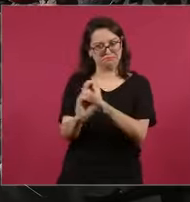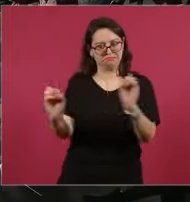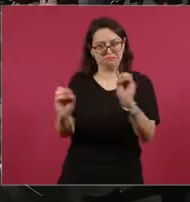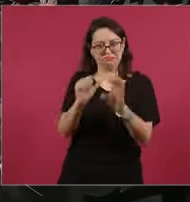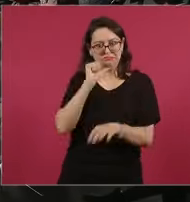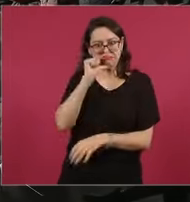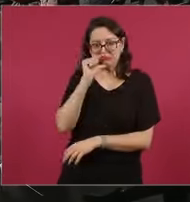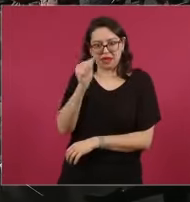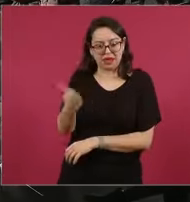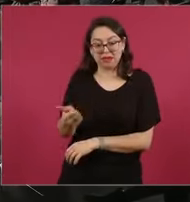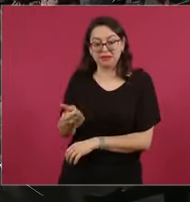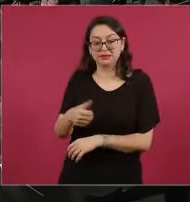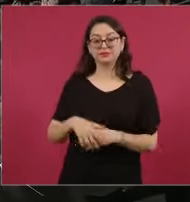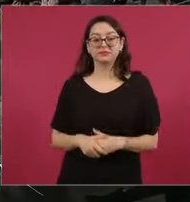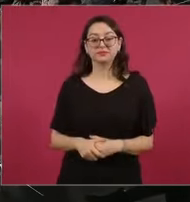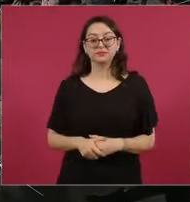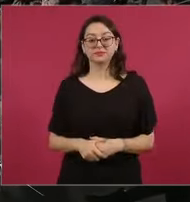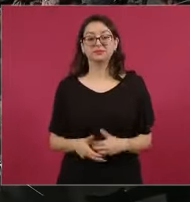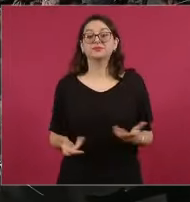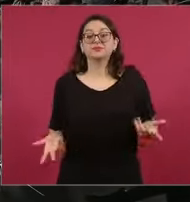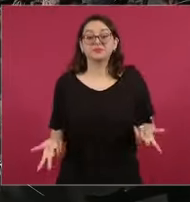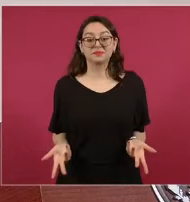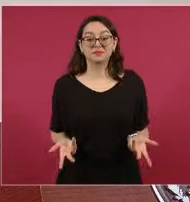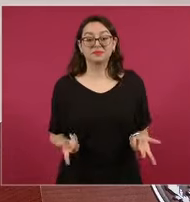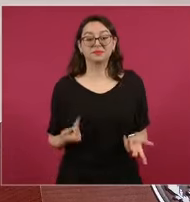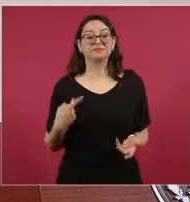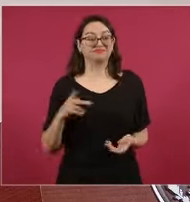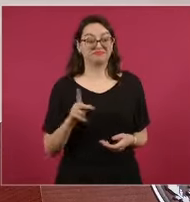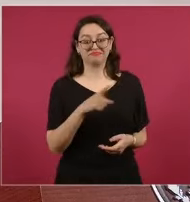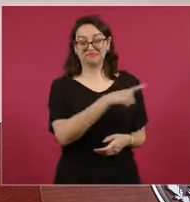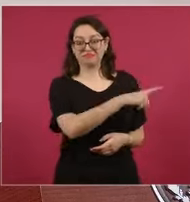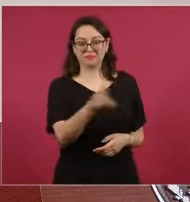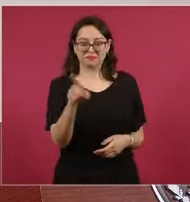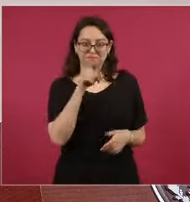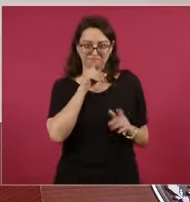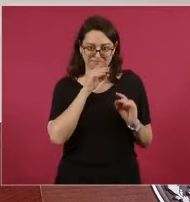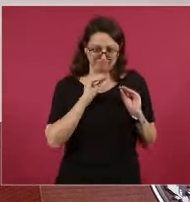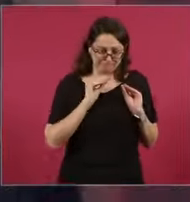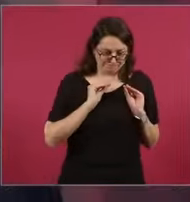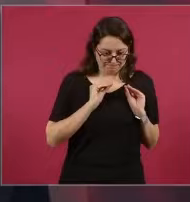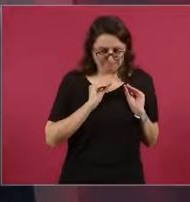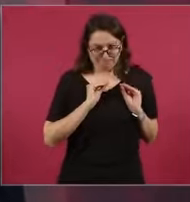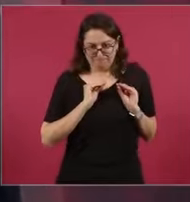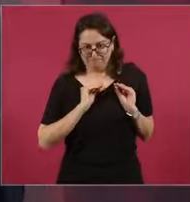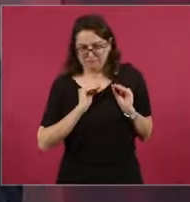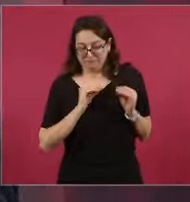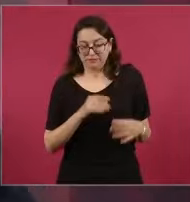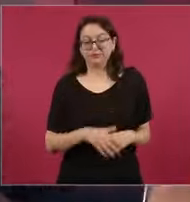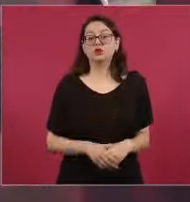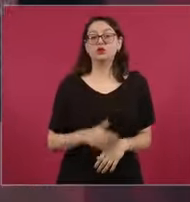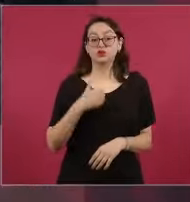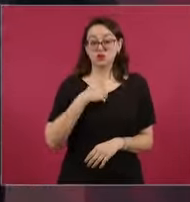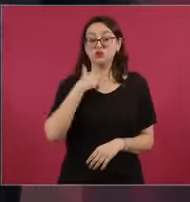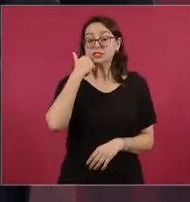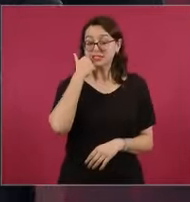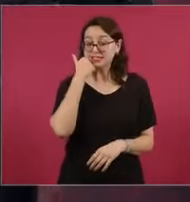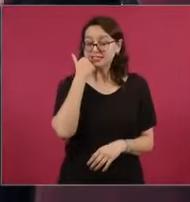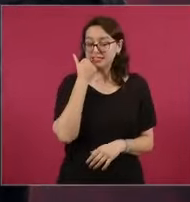me daban ganas me daban ganas de decirlo como se expresan allá en mi tierra, ya